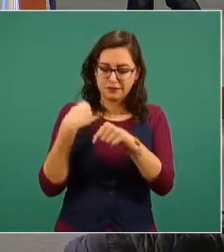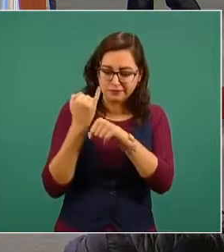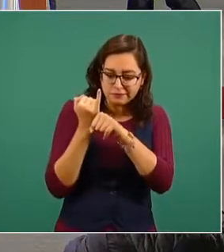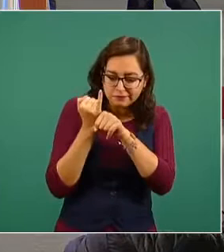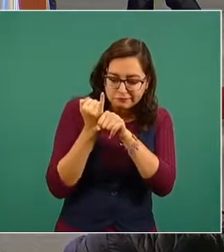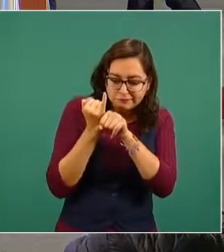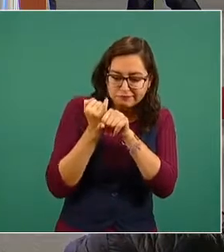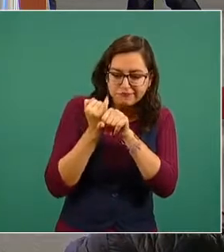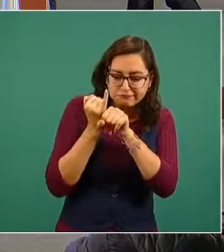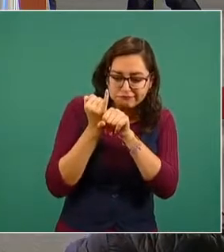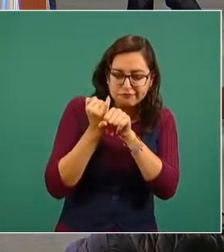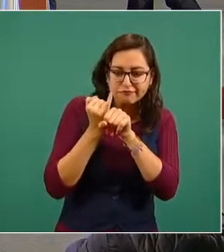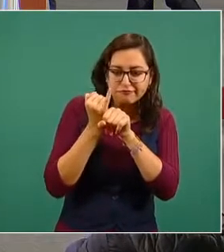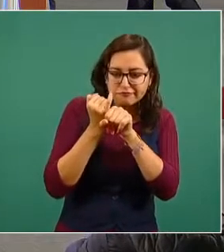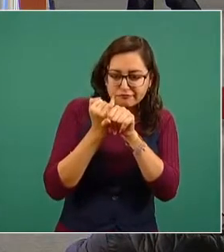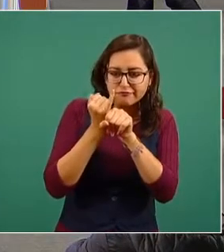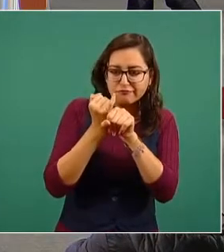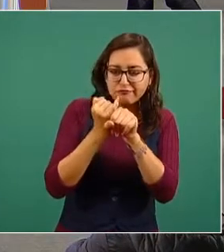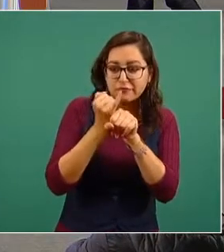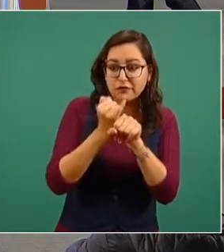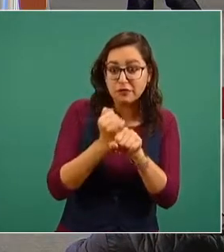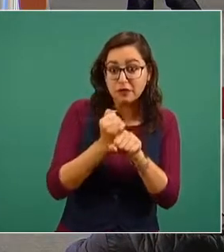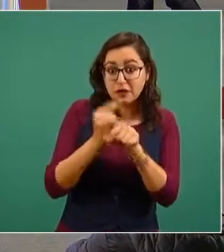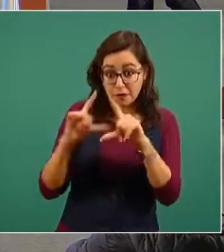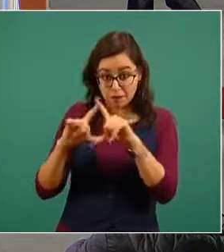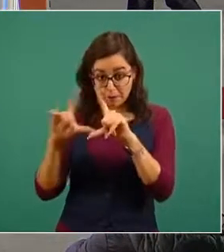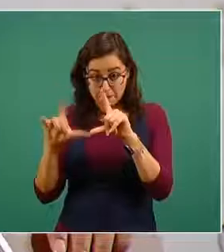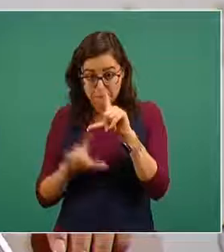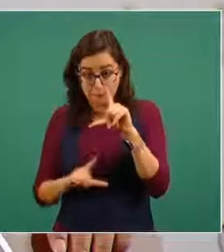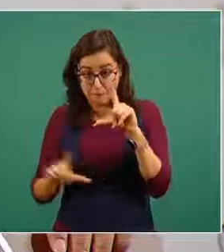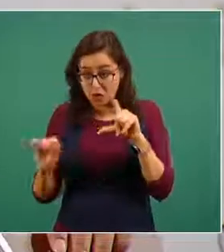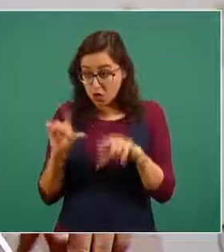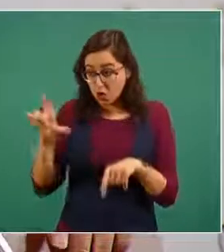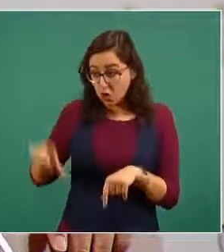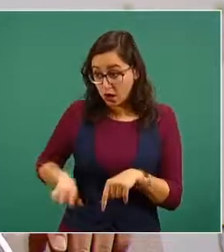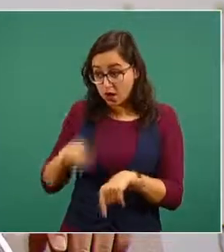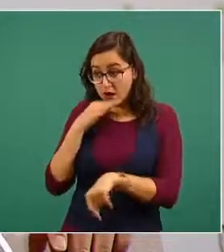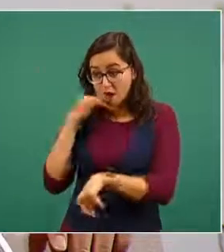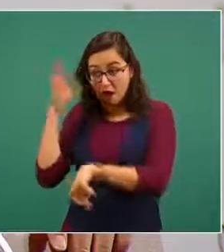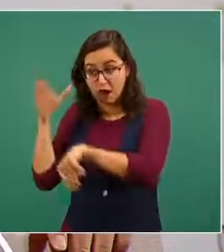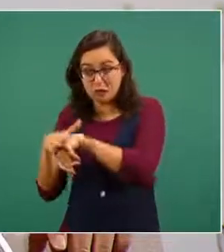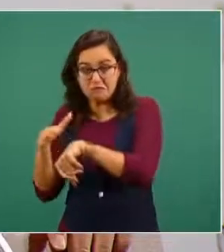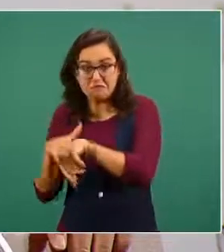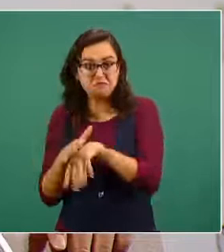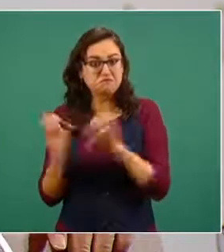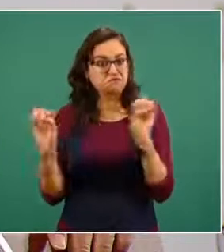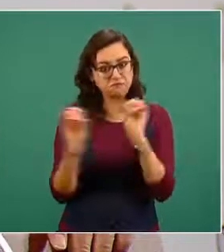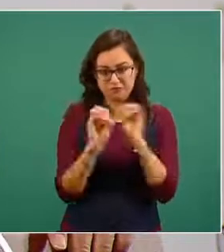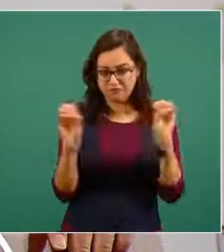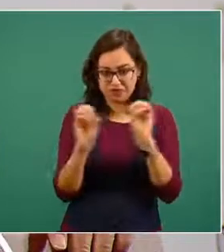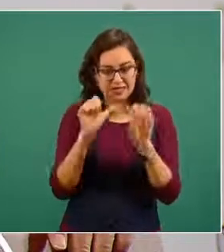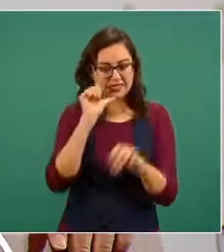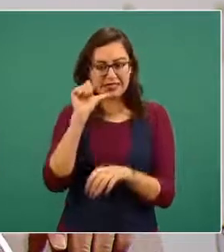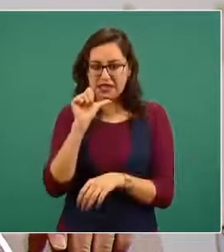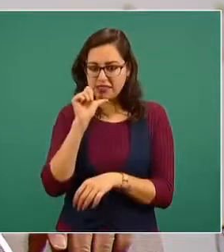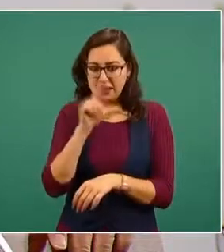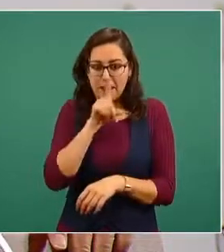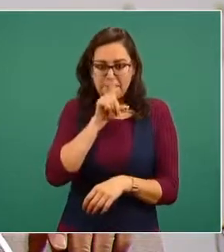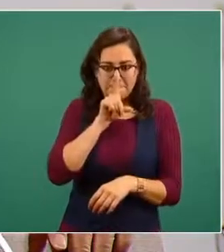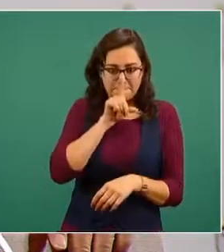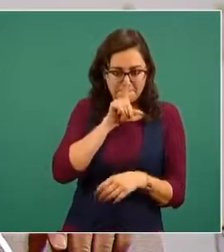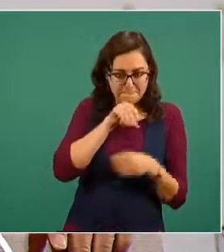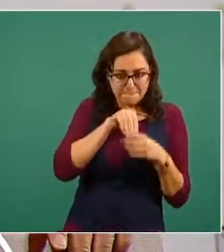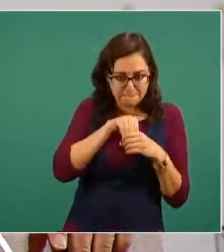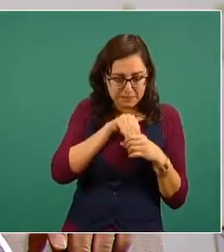mexicana una investigación de delitos contra la salud en donde se